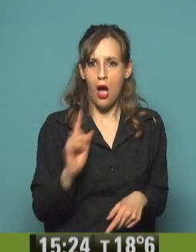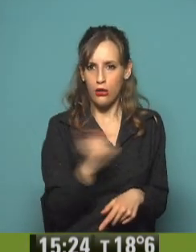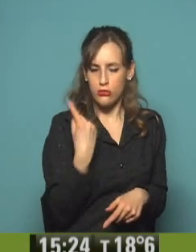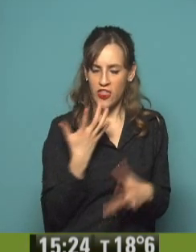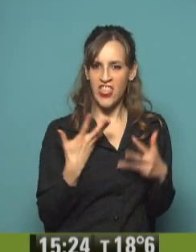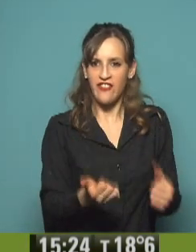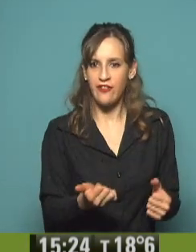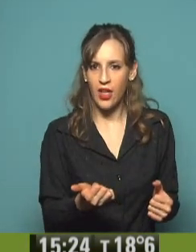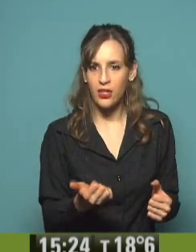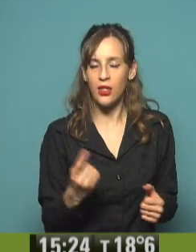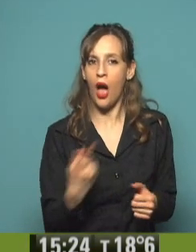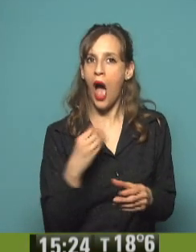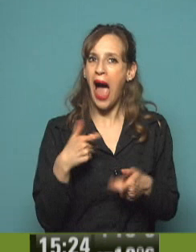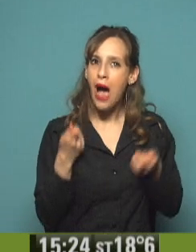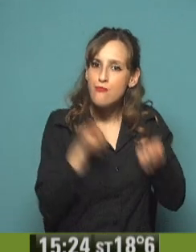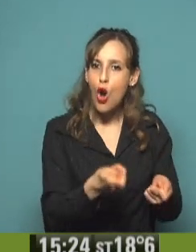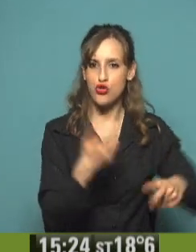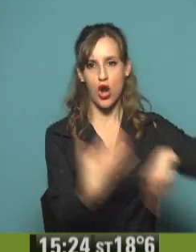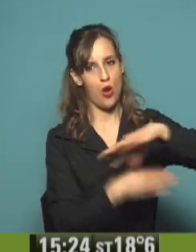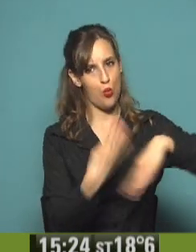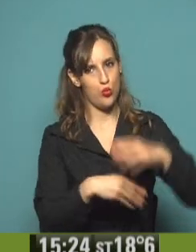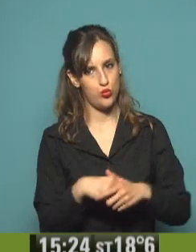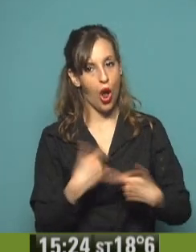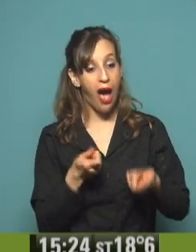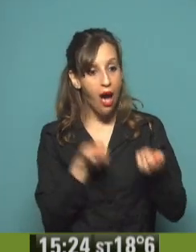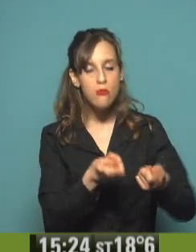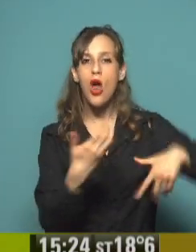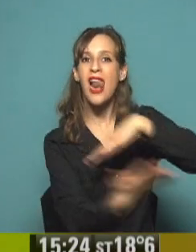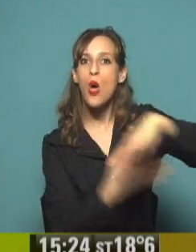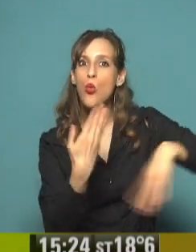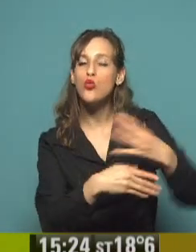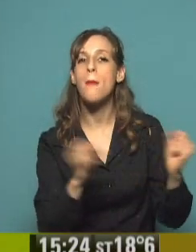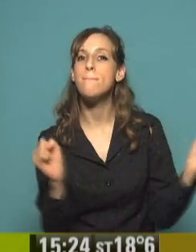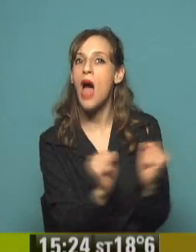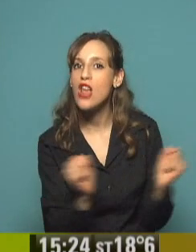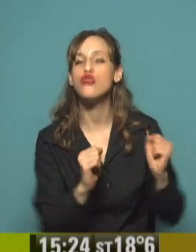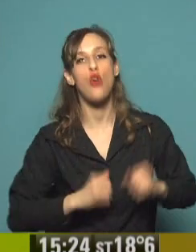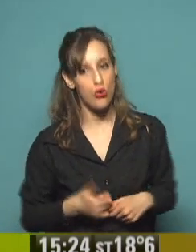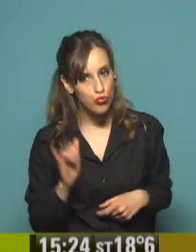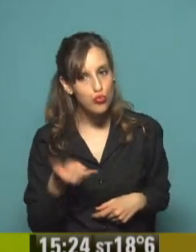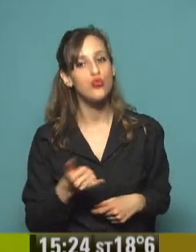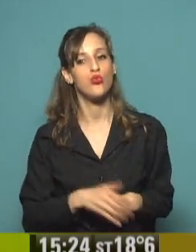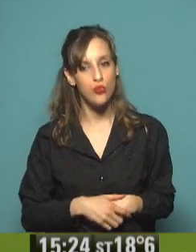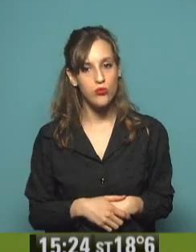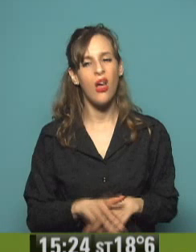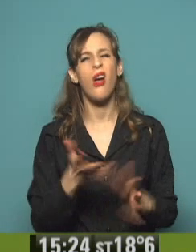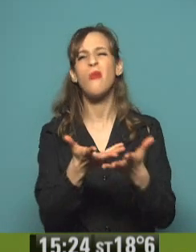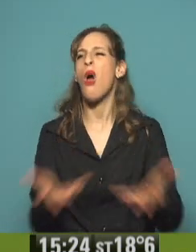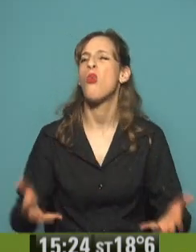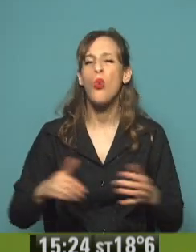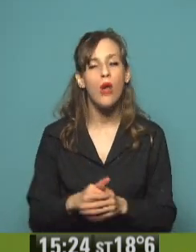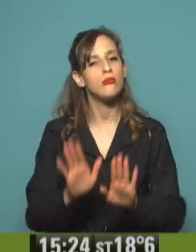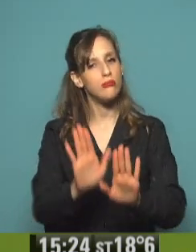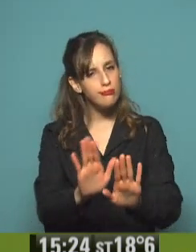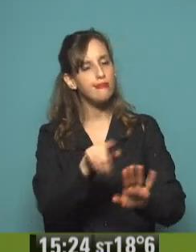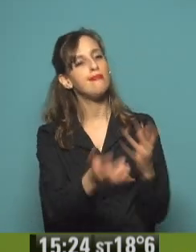y estamos con la revolución. Se refiere a la Revolución de Mayo. Exacto. Y hemos venido... ¡Ay, me aburro! ¿Castelli?